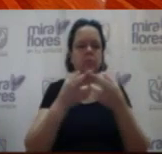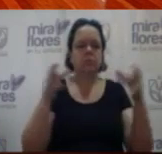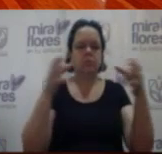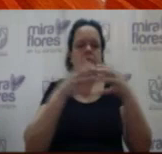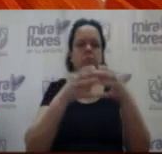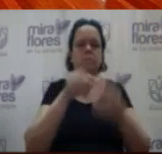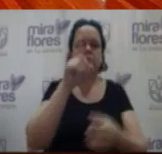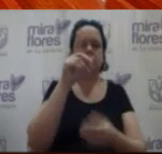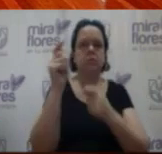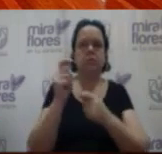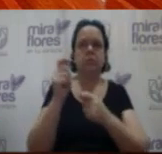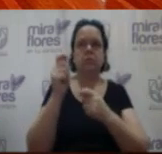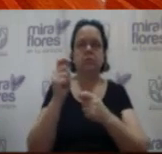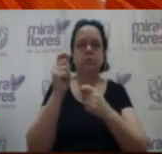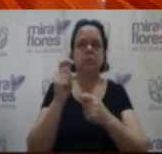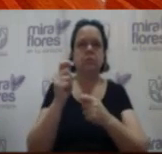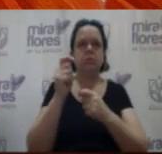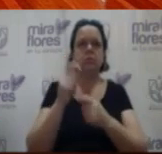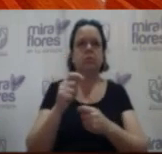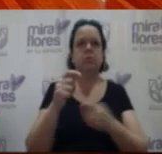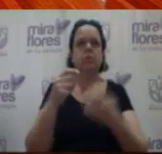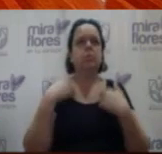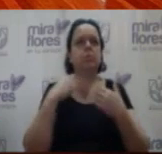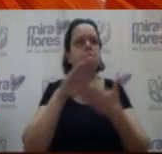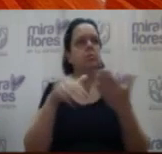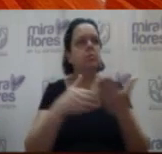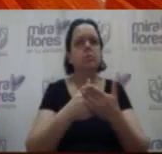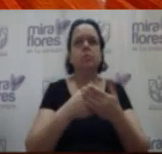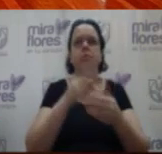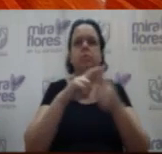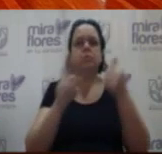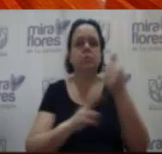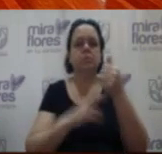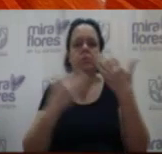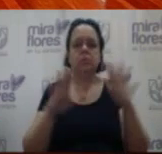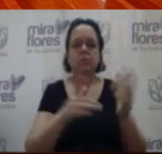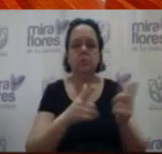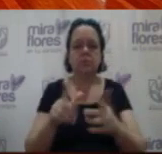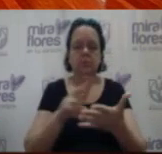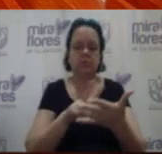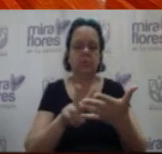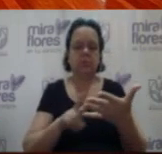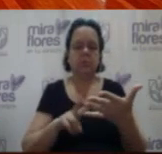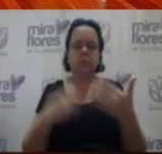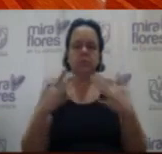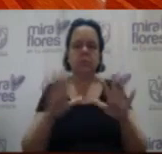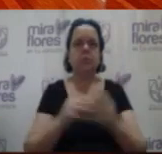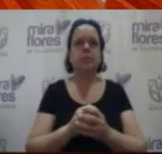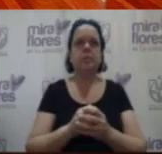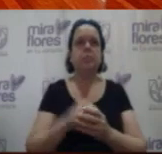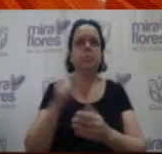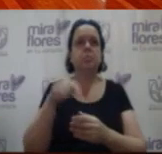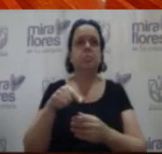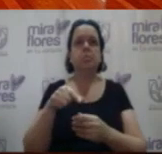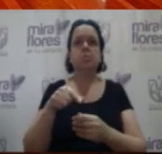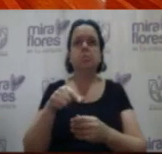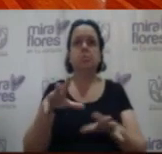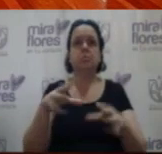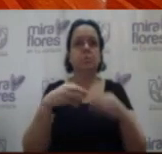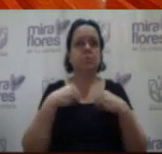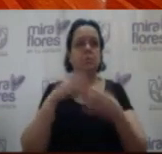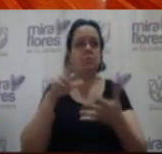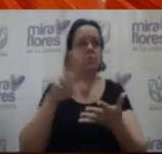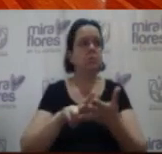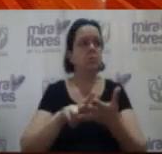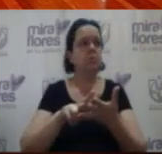consejo del 1 de agosto, que la tienen todos los regidores. Entonces, si es así, les quiero pedir que si están de acuerdo, levanten